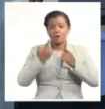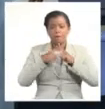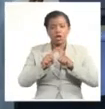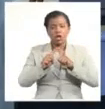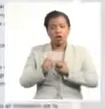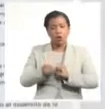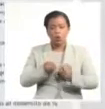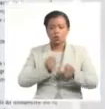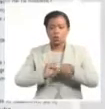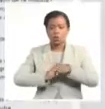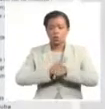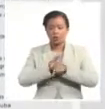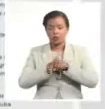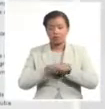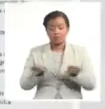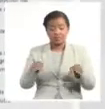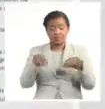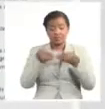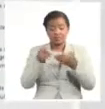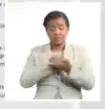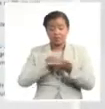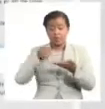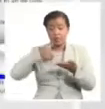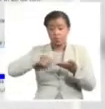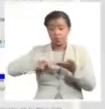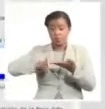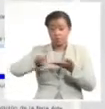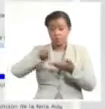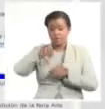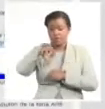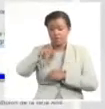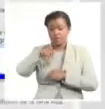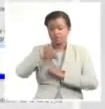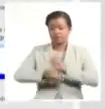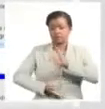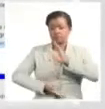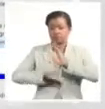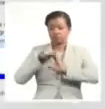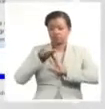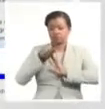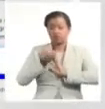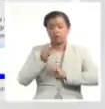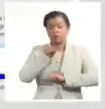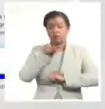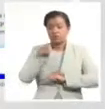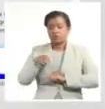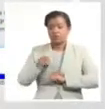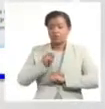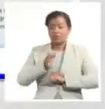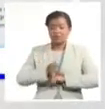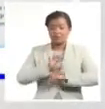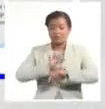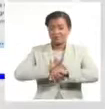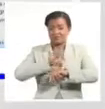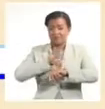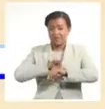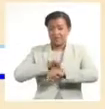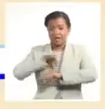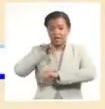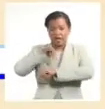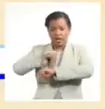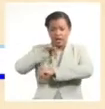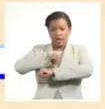cierre de la primera semana de julio, existe en el territorio un incremento de los reportes de casos sospechosos y de los niveles de